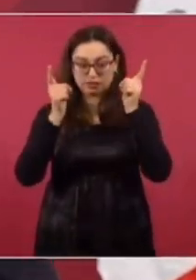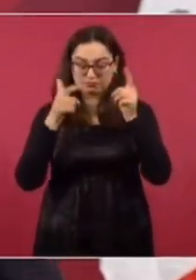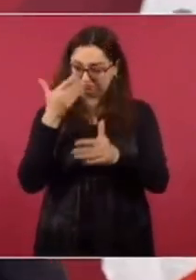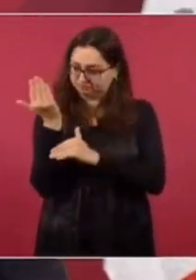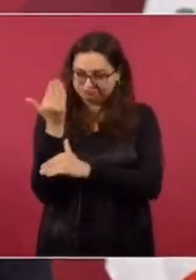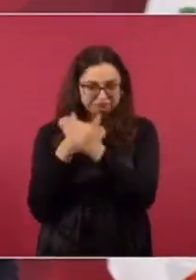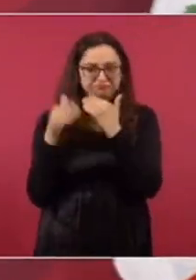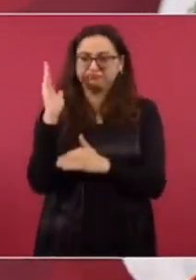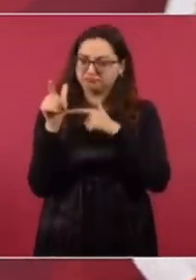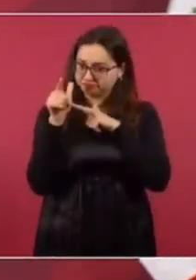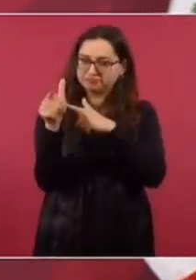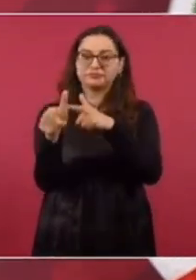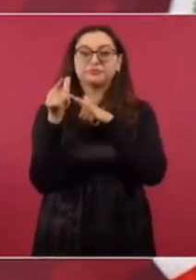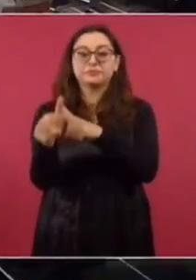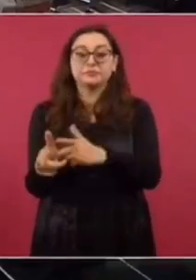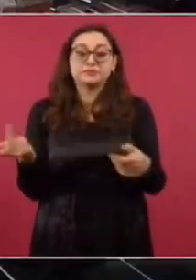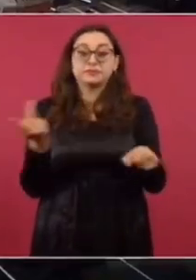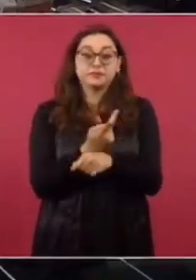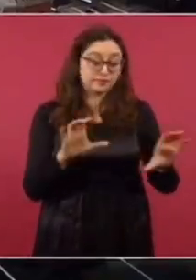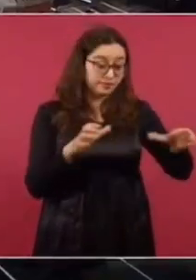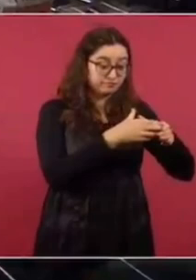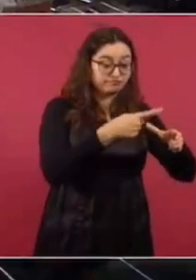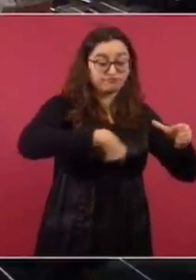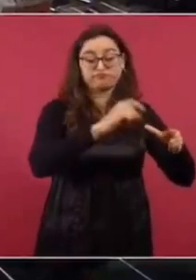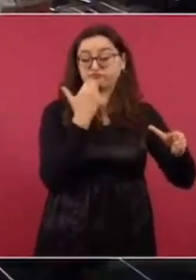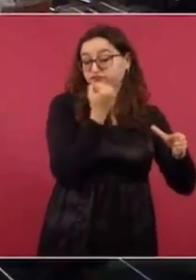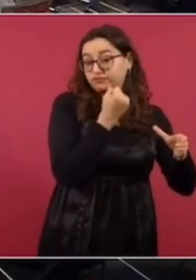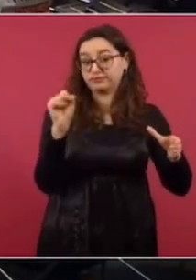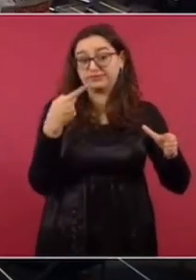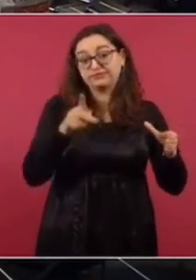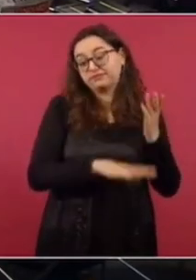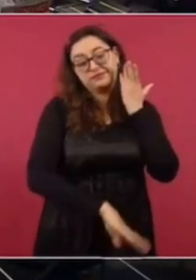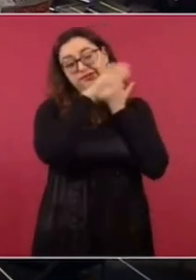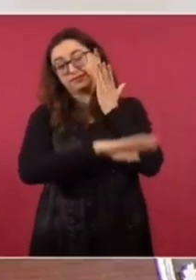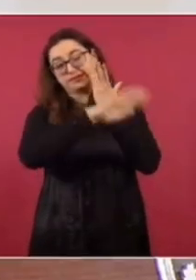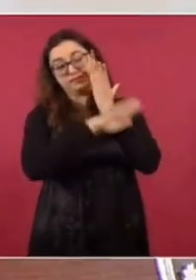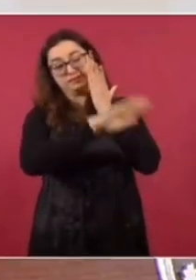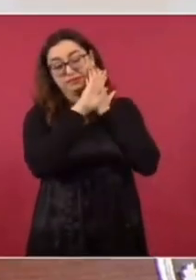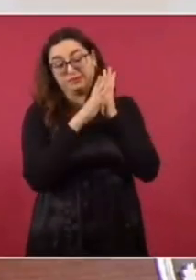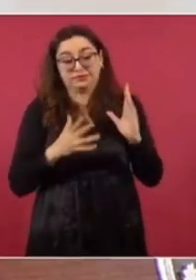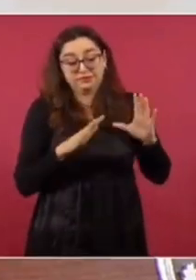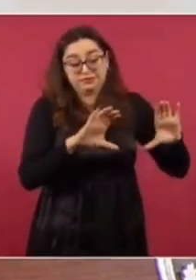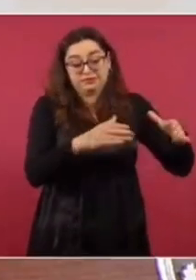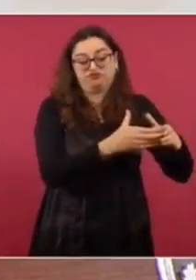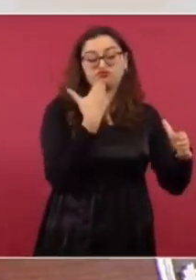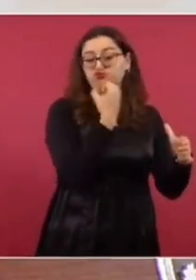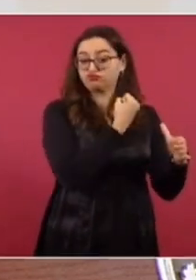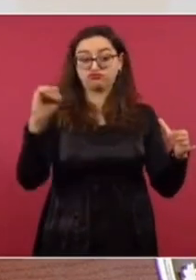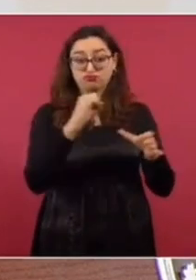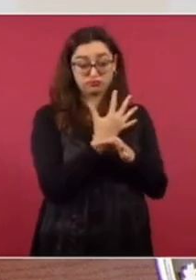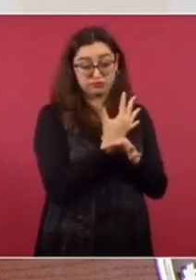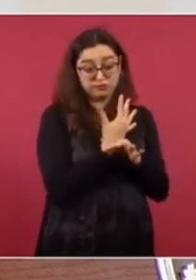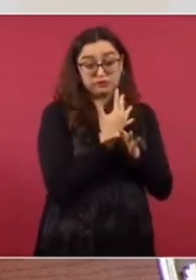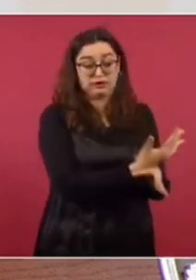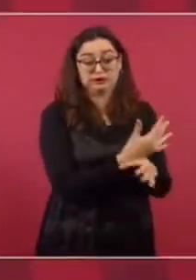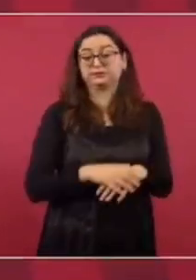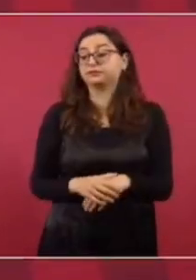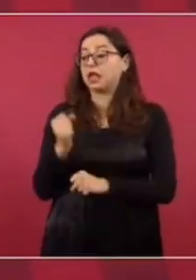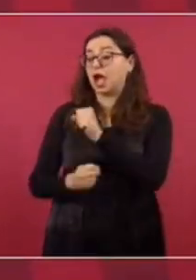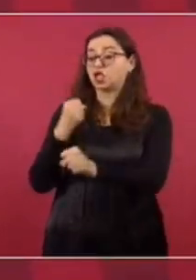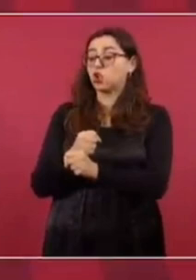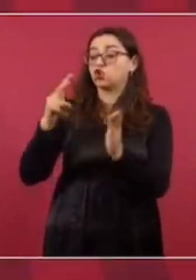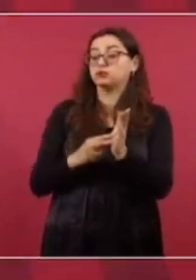expertos que no nos quieren dicen que este año el pronóstico es de